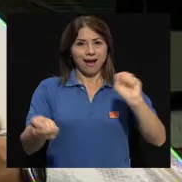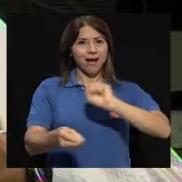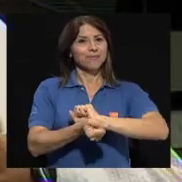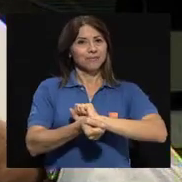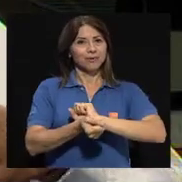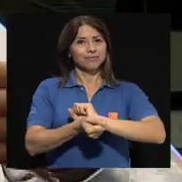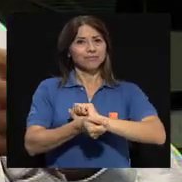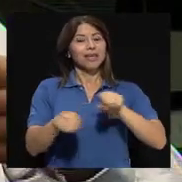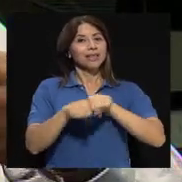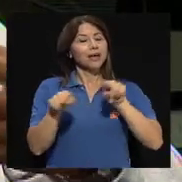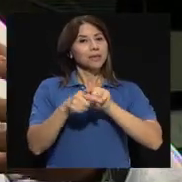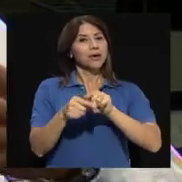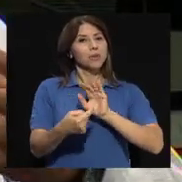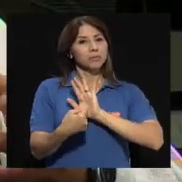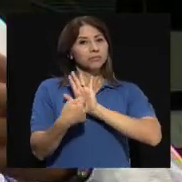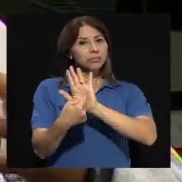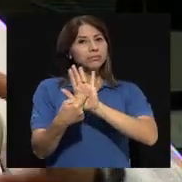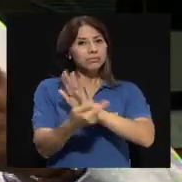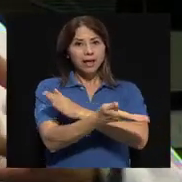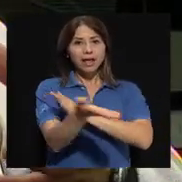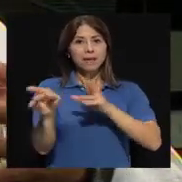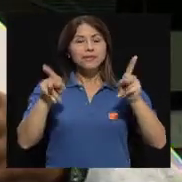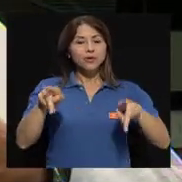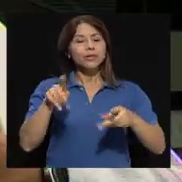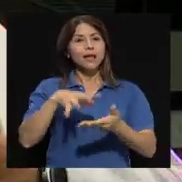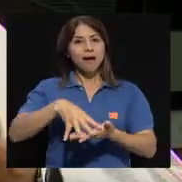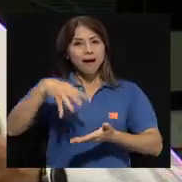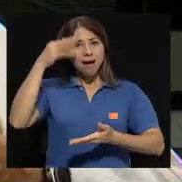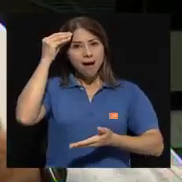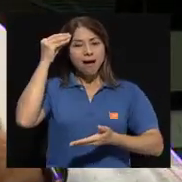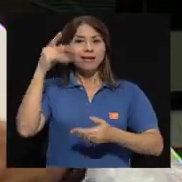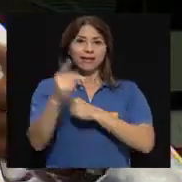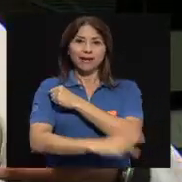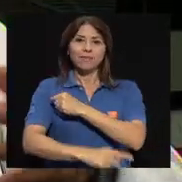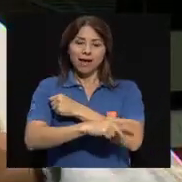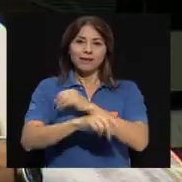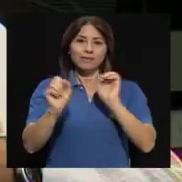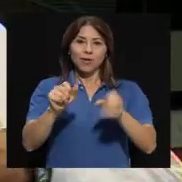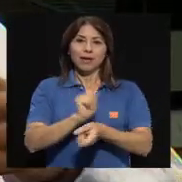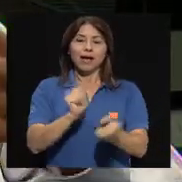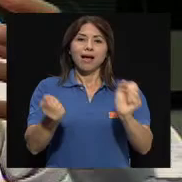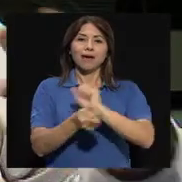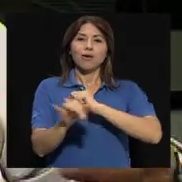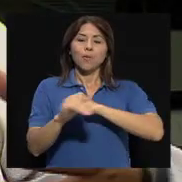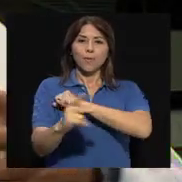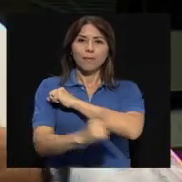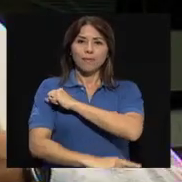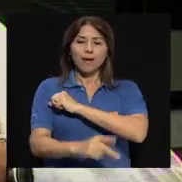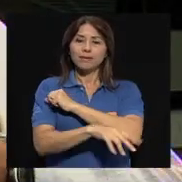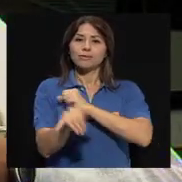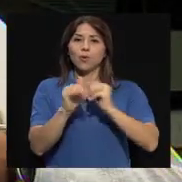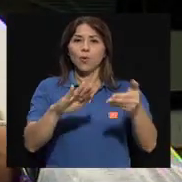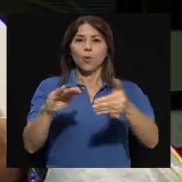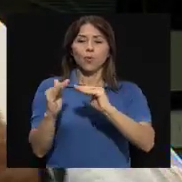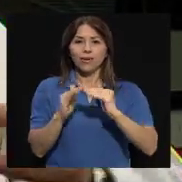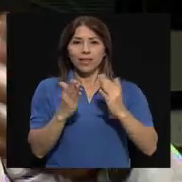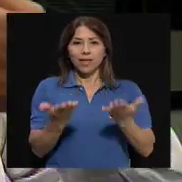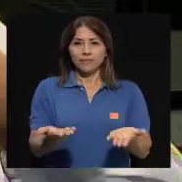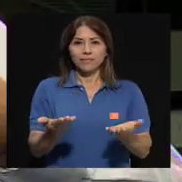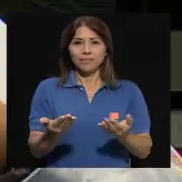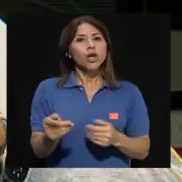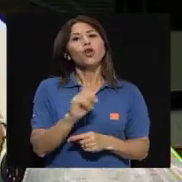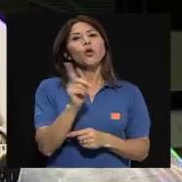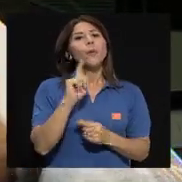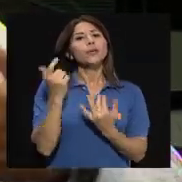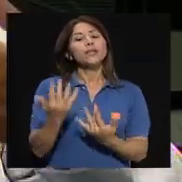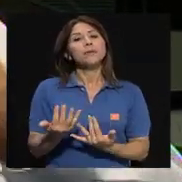y que generen esos cambios que requiere como país, como nación, o como una comunidad, no esperar